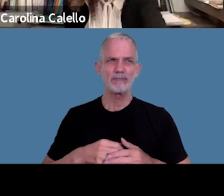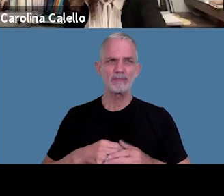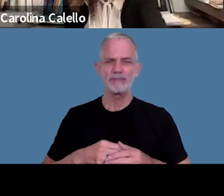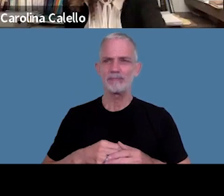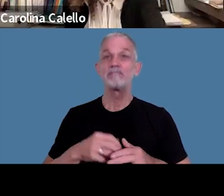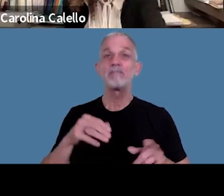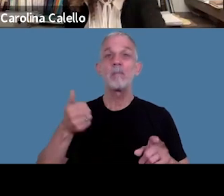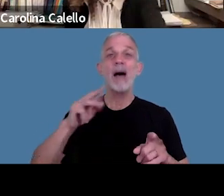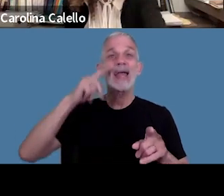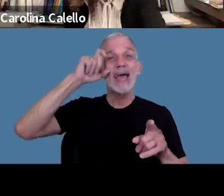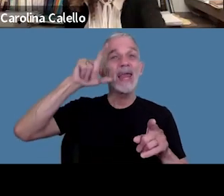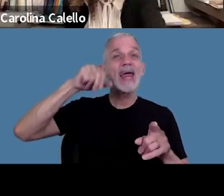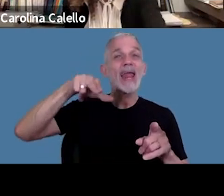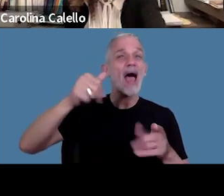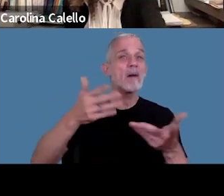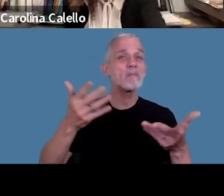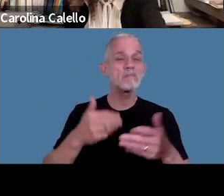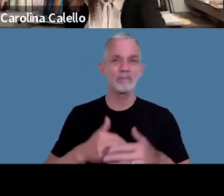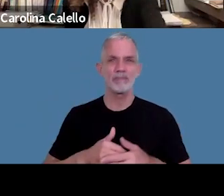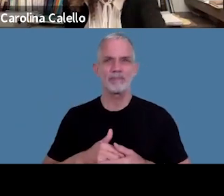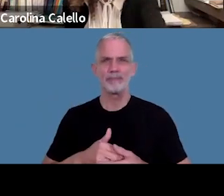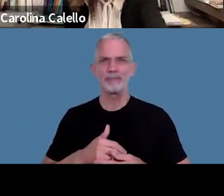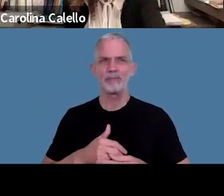maría elena no